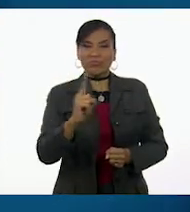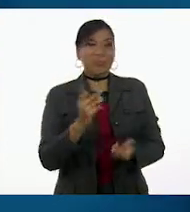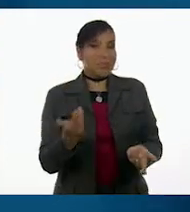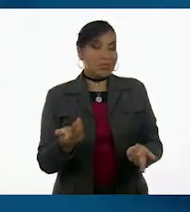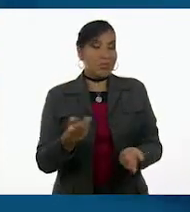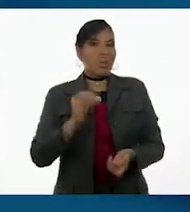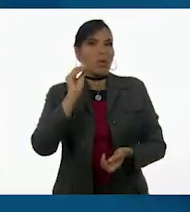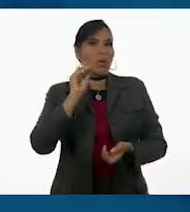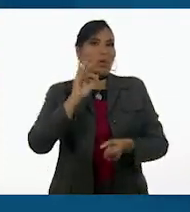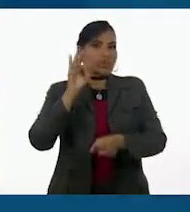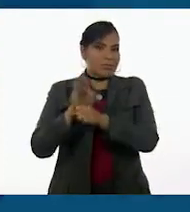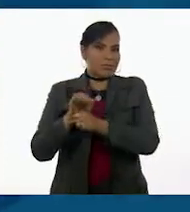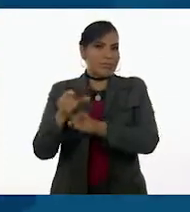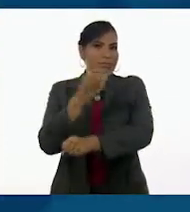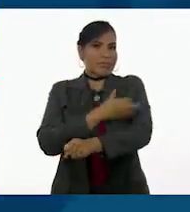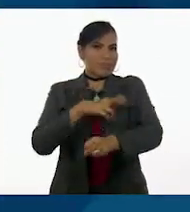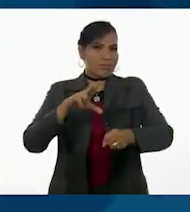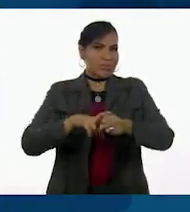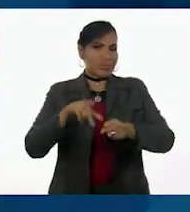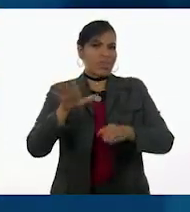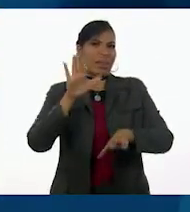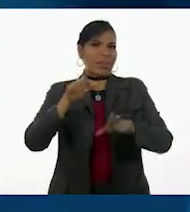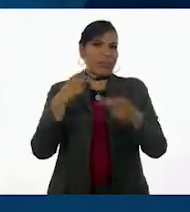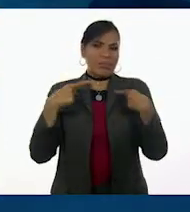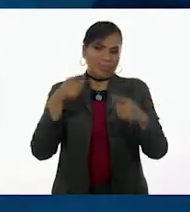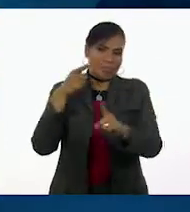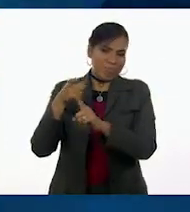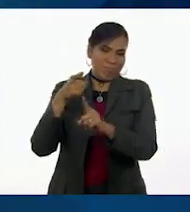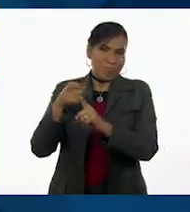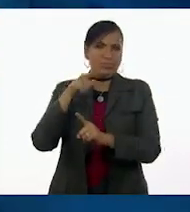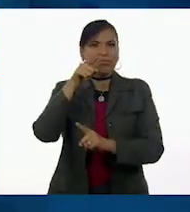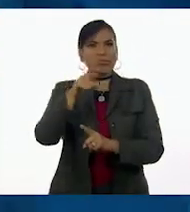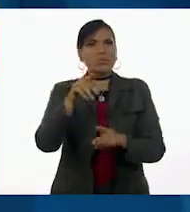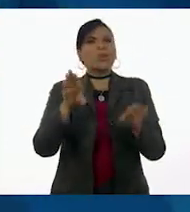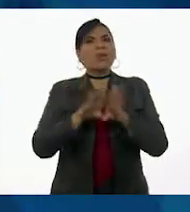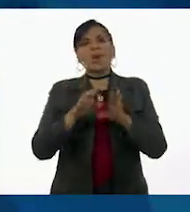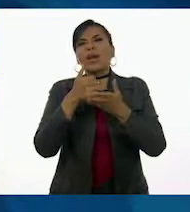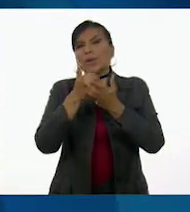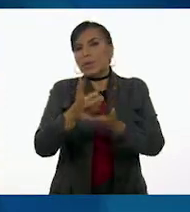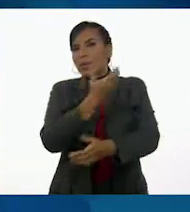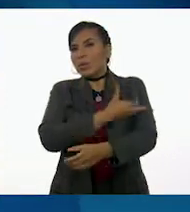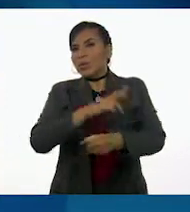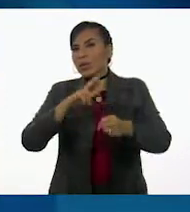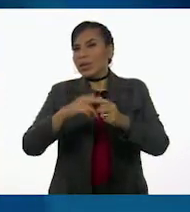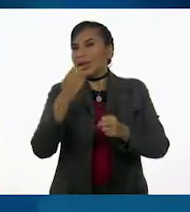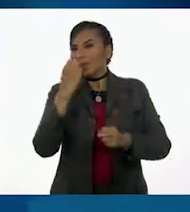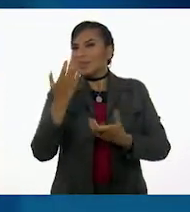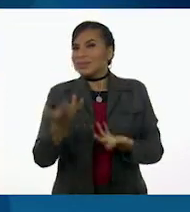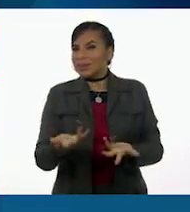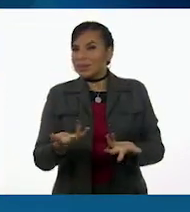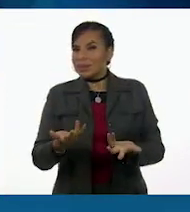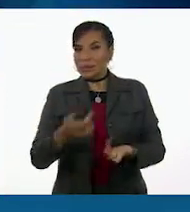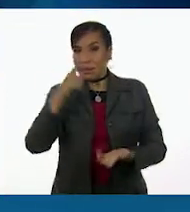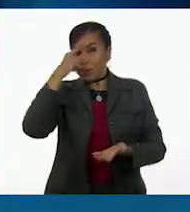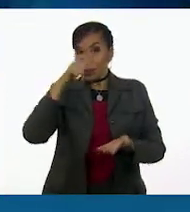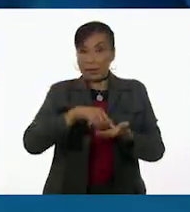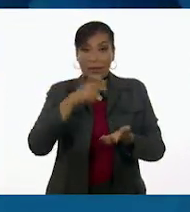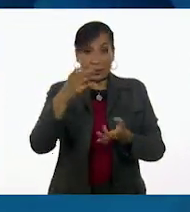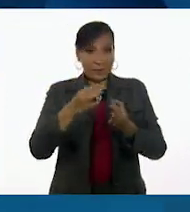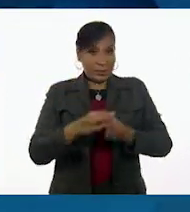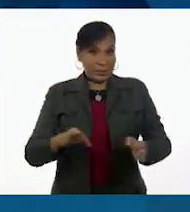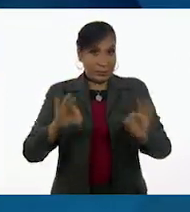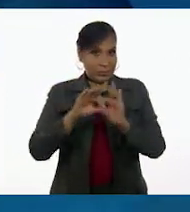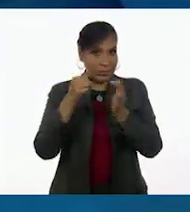O defender a un compañero que es molestado. ¿Y tú? ¿Cómo ayudas a tus compañeros de la escuela? ¿Crees que es